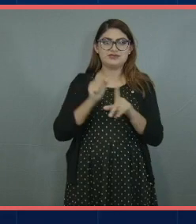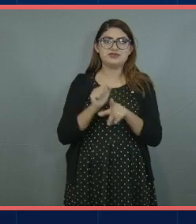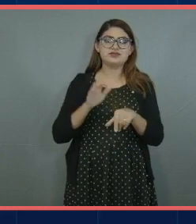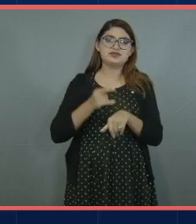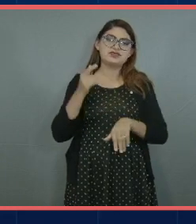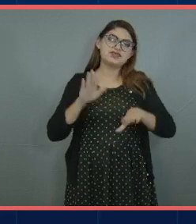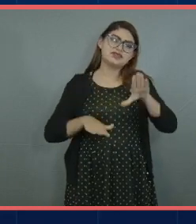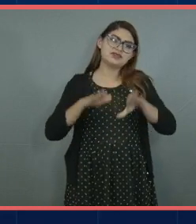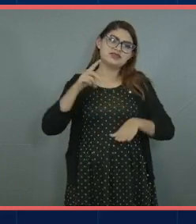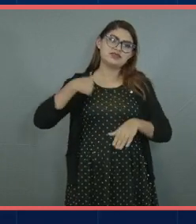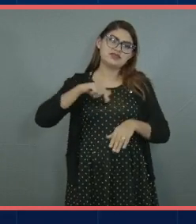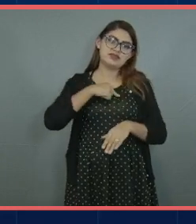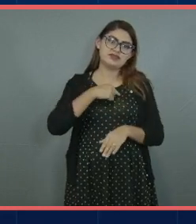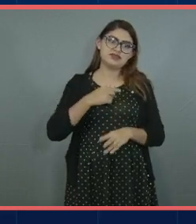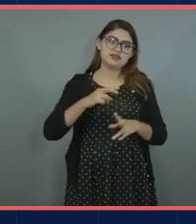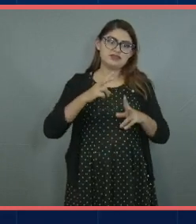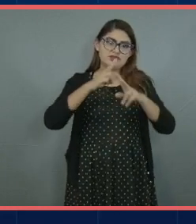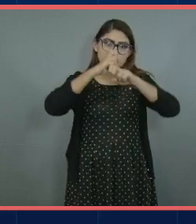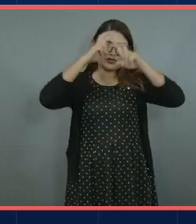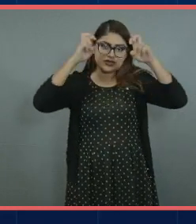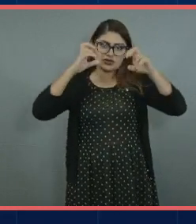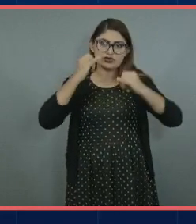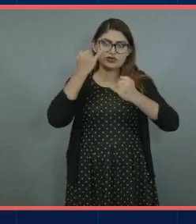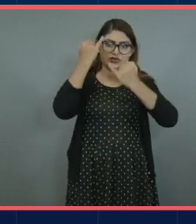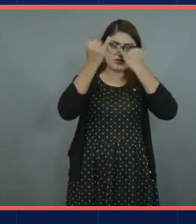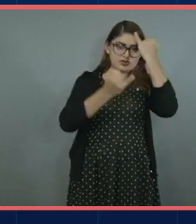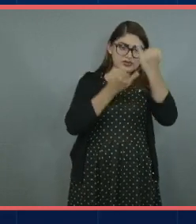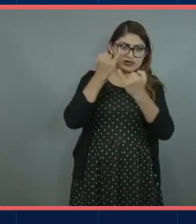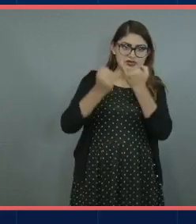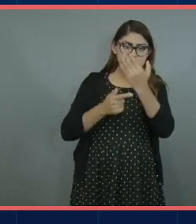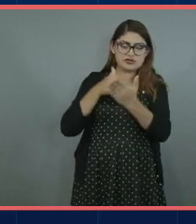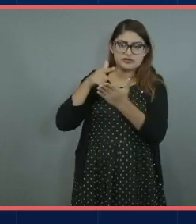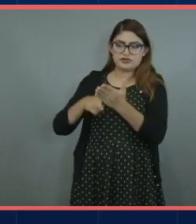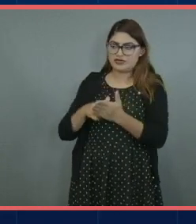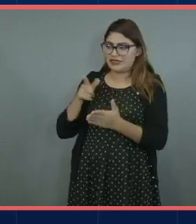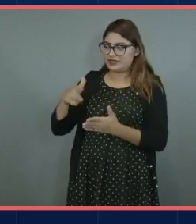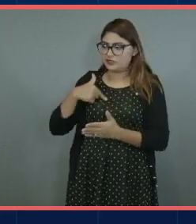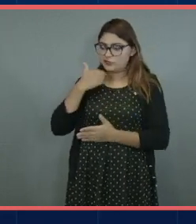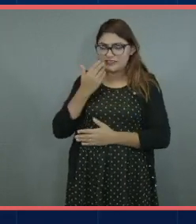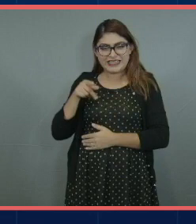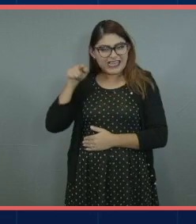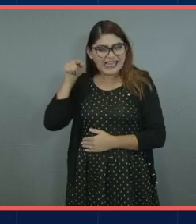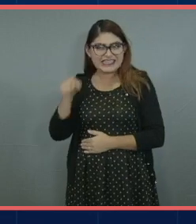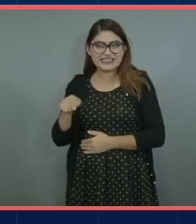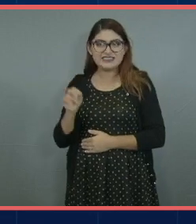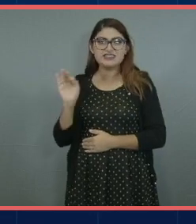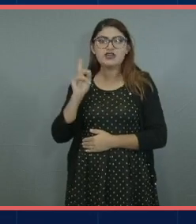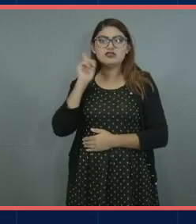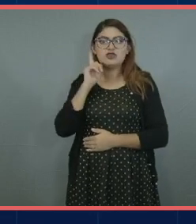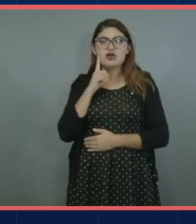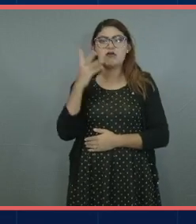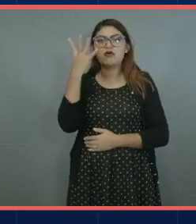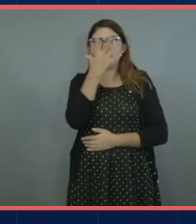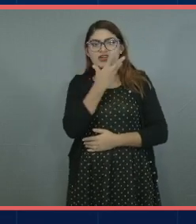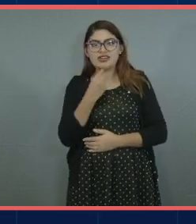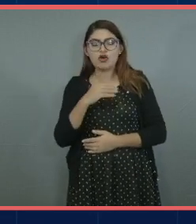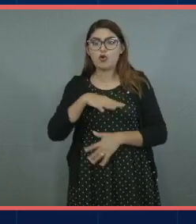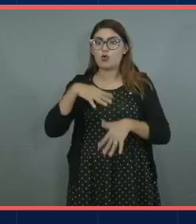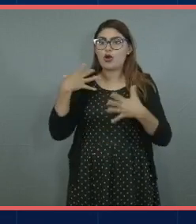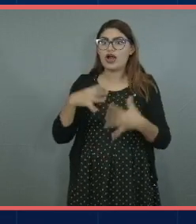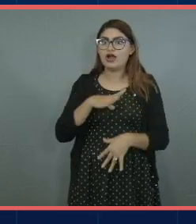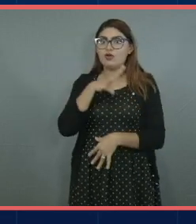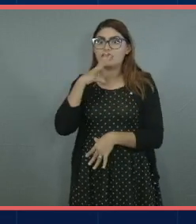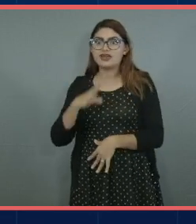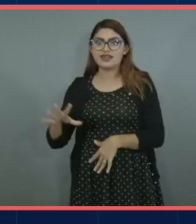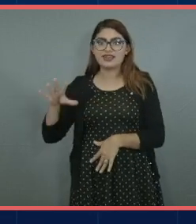se nos plantean estos sueños o estas ideas de los lugares a los que queremos estar y y si suena muy bonito y suena increíble que